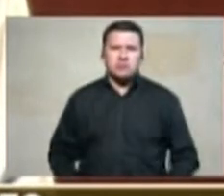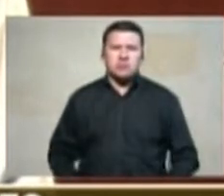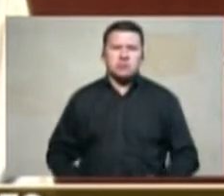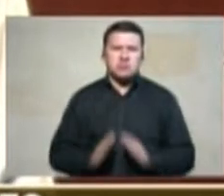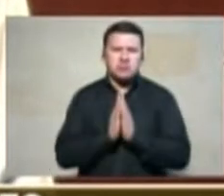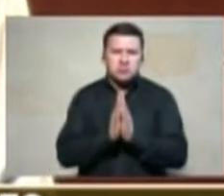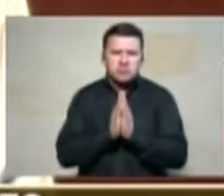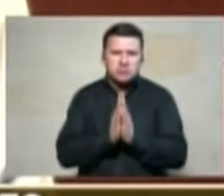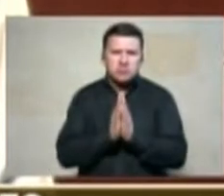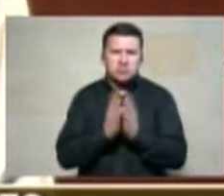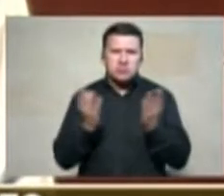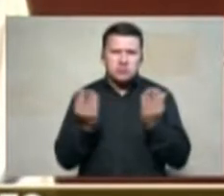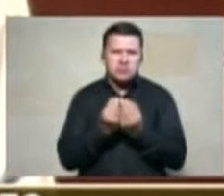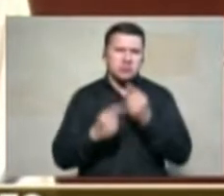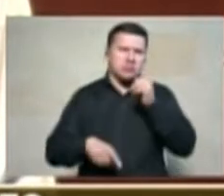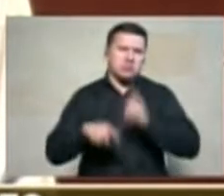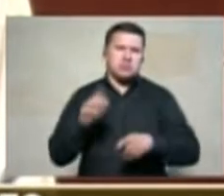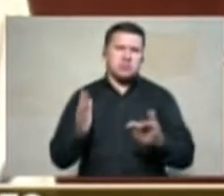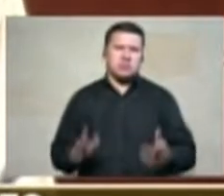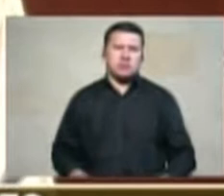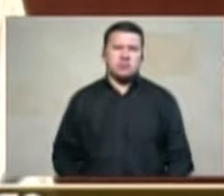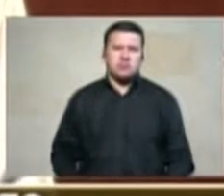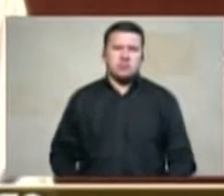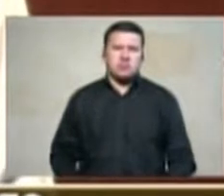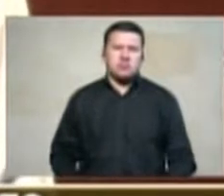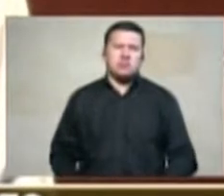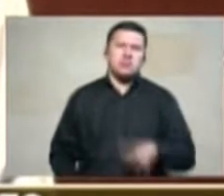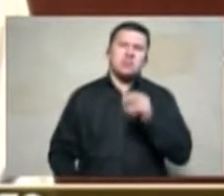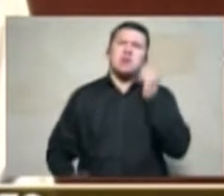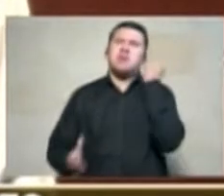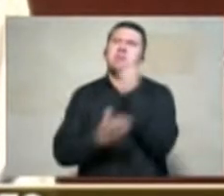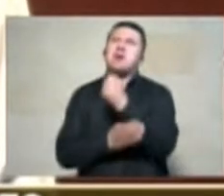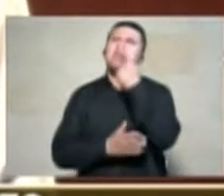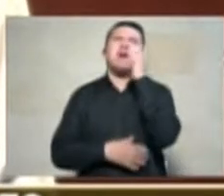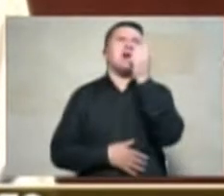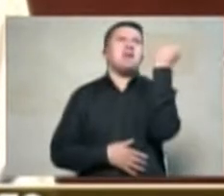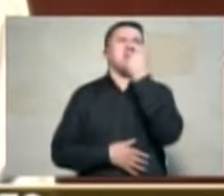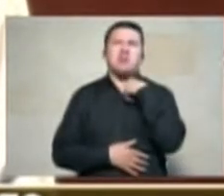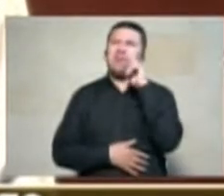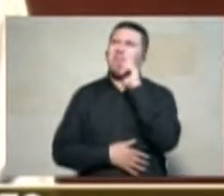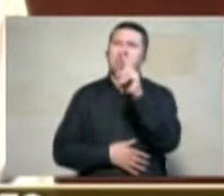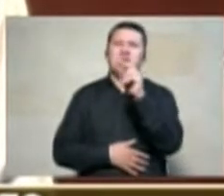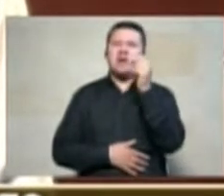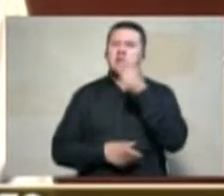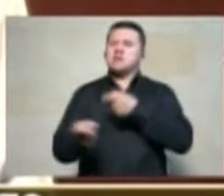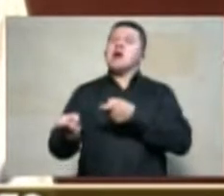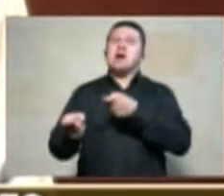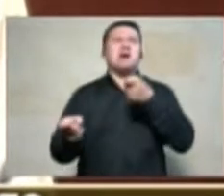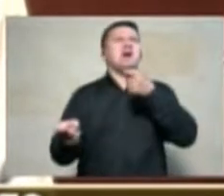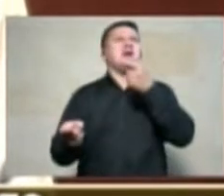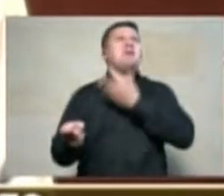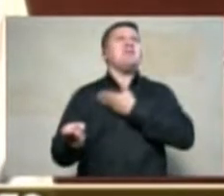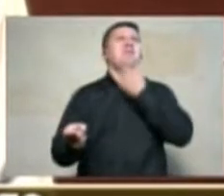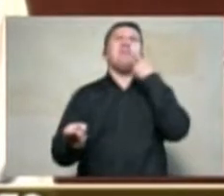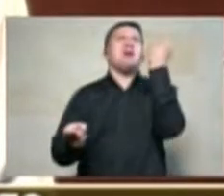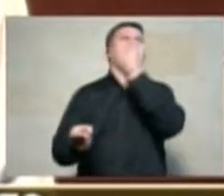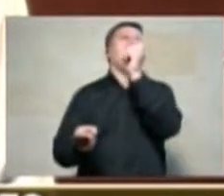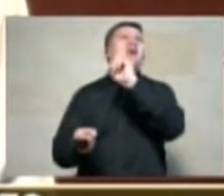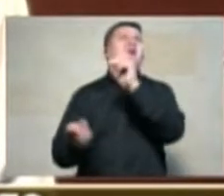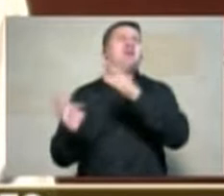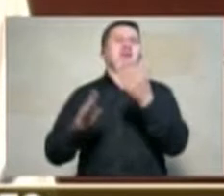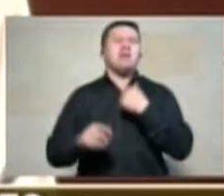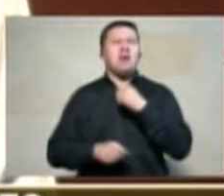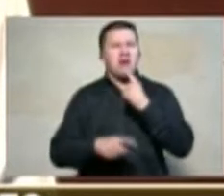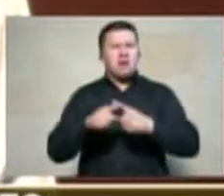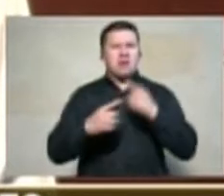pidiéndole a la fuerza pública que no lo saquen que no le vayan a matar a su papá como yo lo he vivido lo viví cuando tenía